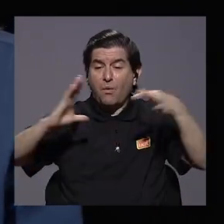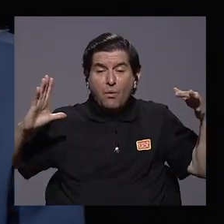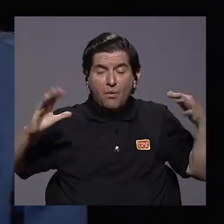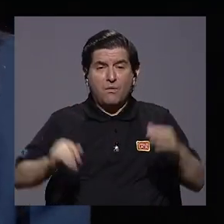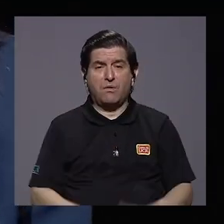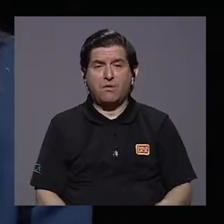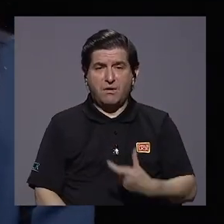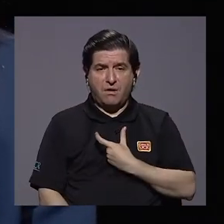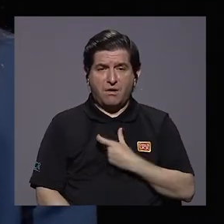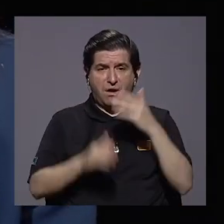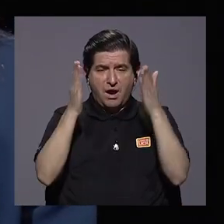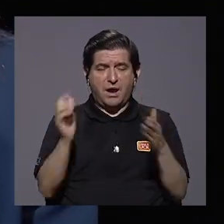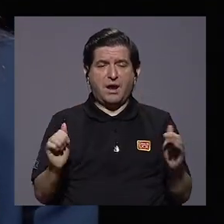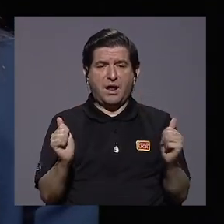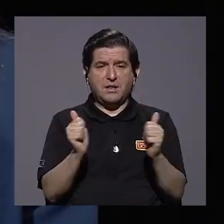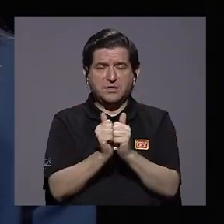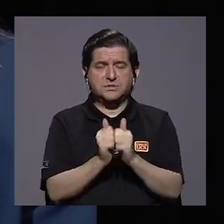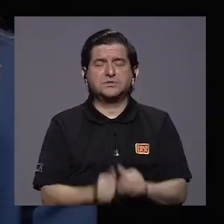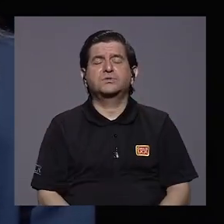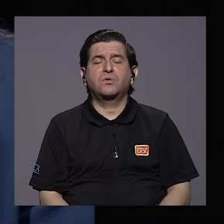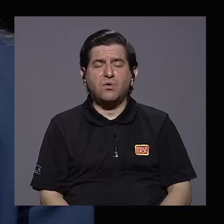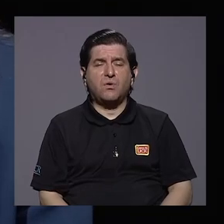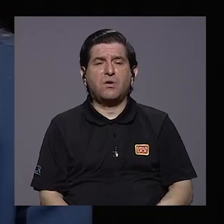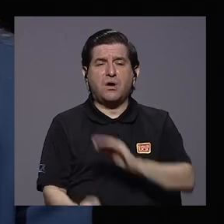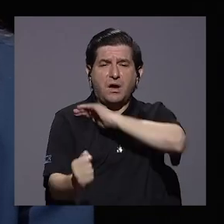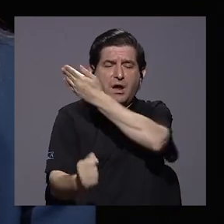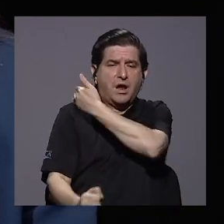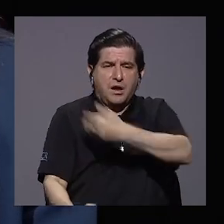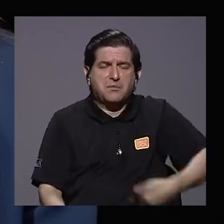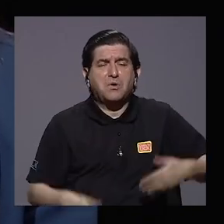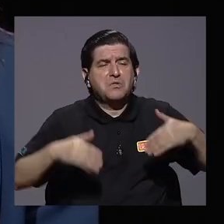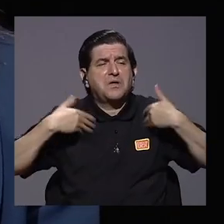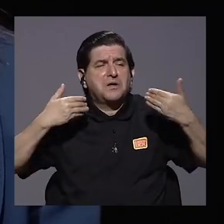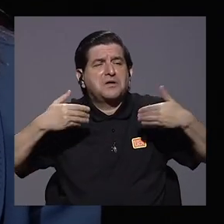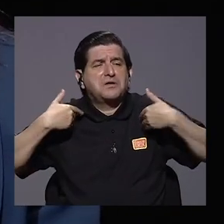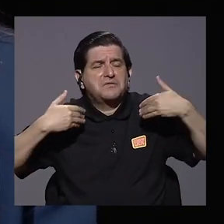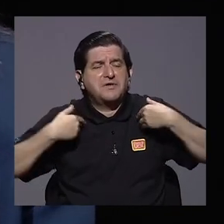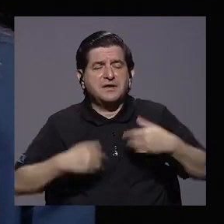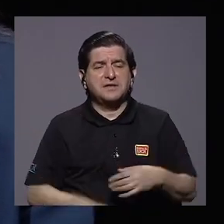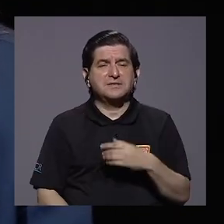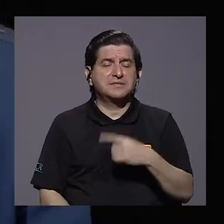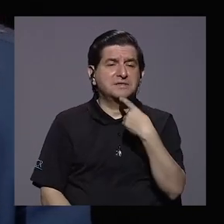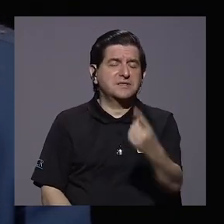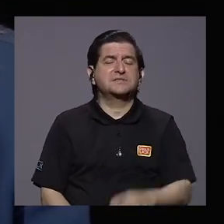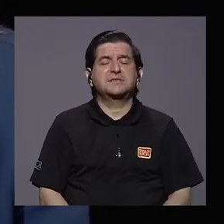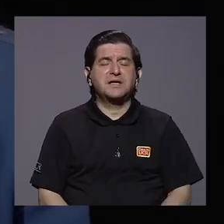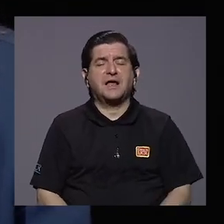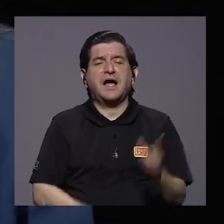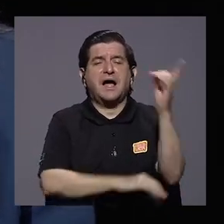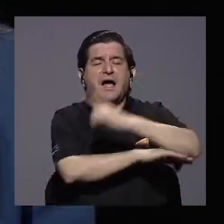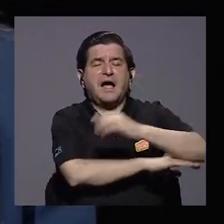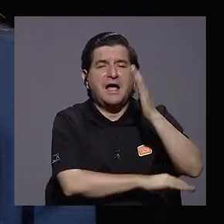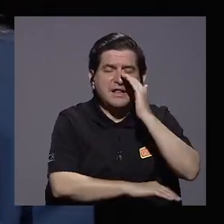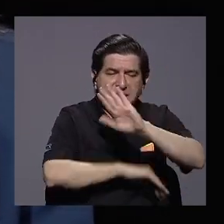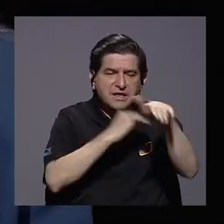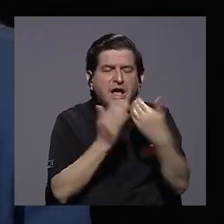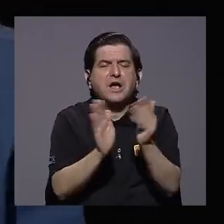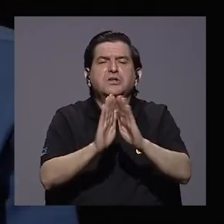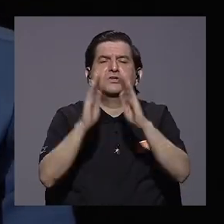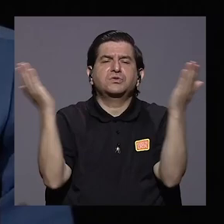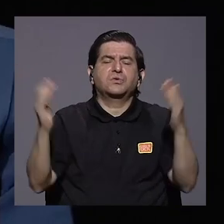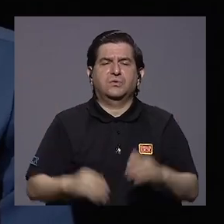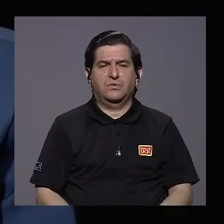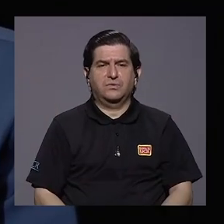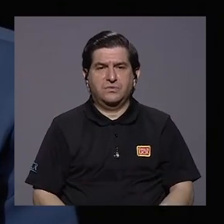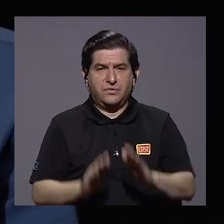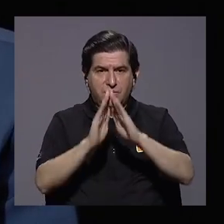ejemplo, que los alcaldes se reúnen con el Ejecutivo y salen felices diciendo, cuando las semanas desde el Día de la Madre todo va a estar abierto, todo se logró